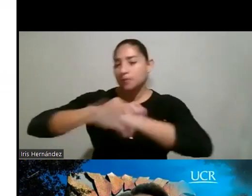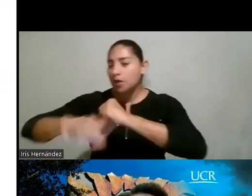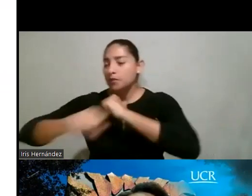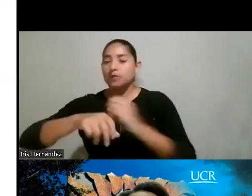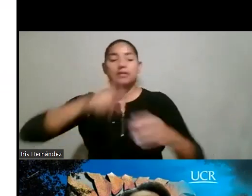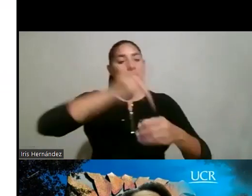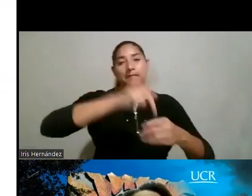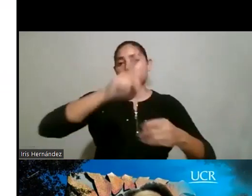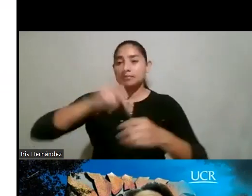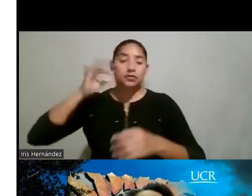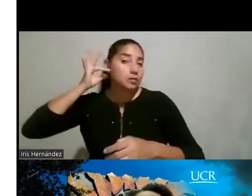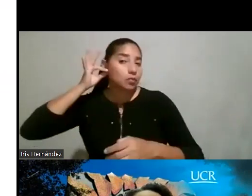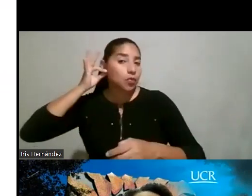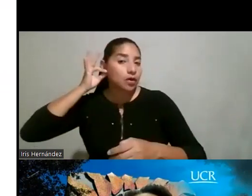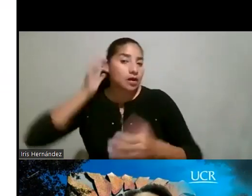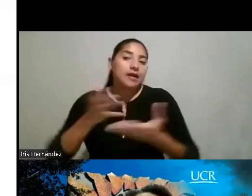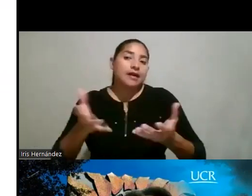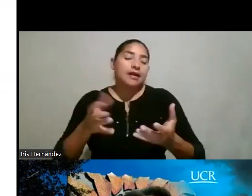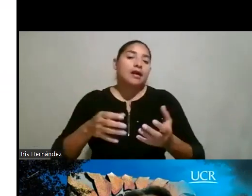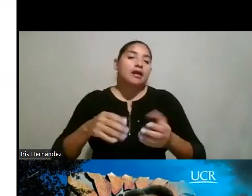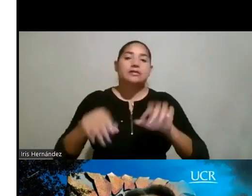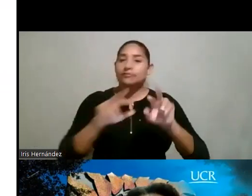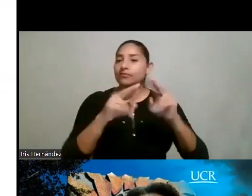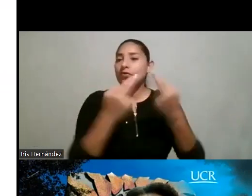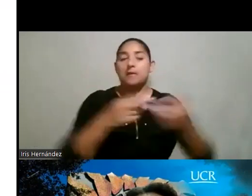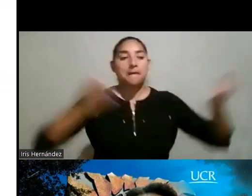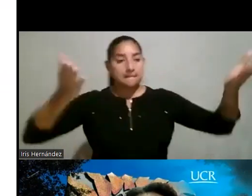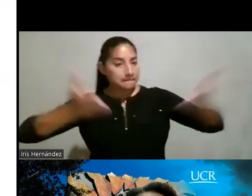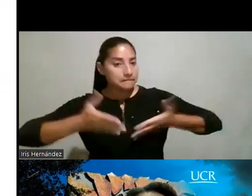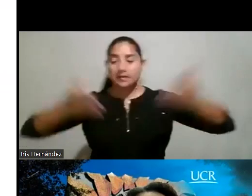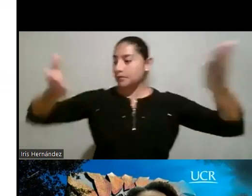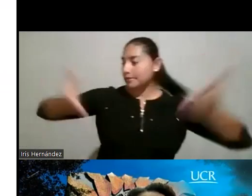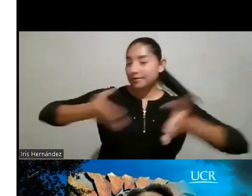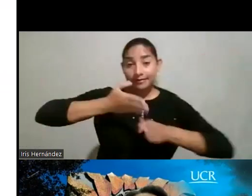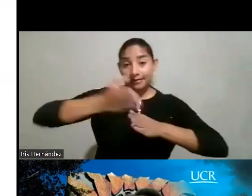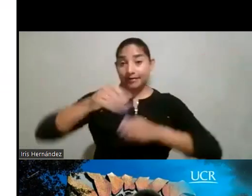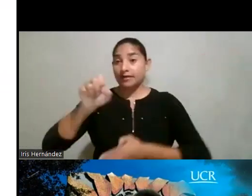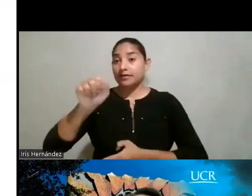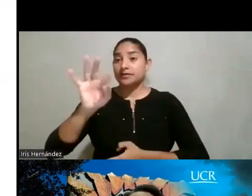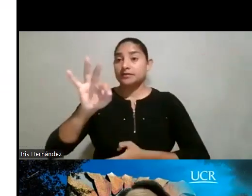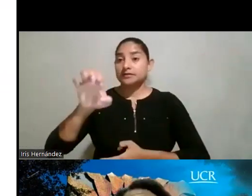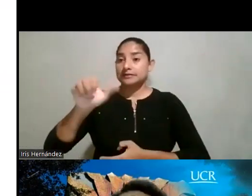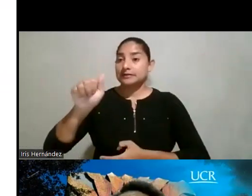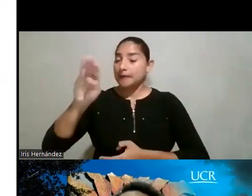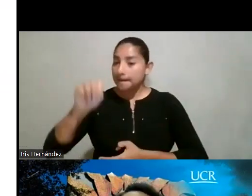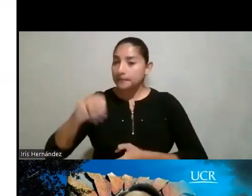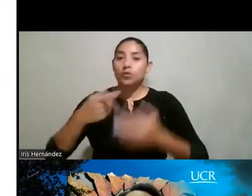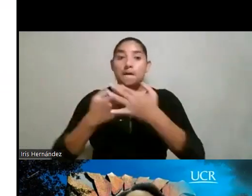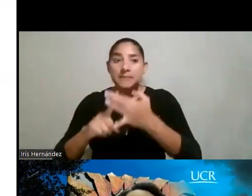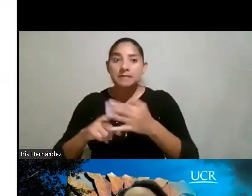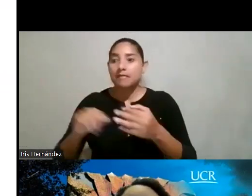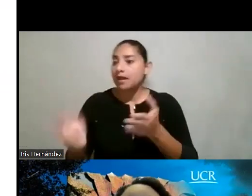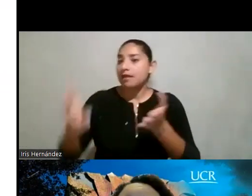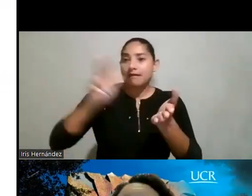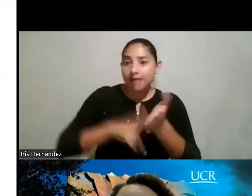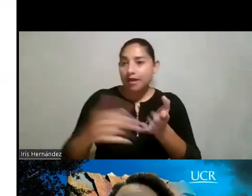participación de mujeres en estas sesiones de bienvenida a las carreras STEM, que cuando fuera el primer ingreso, la